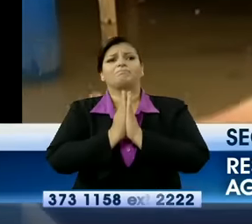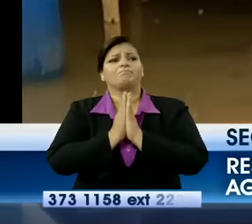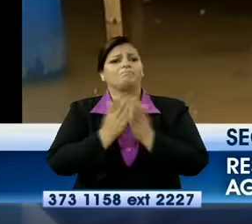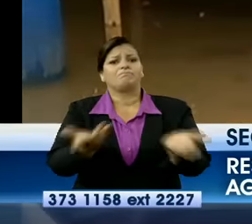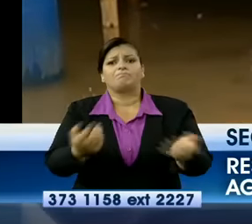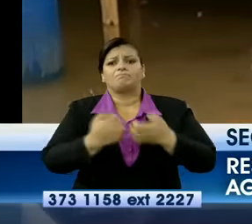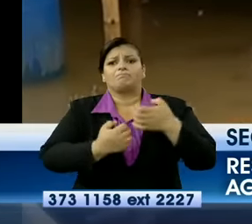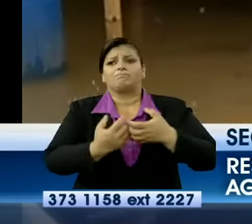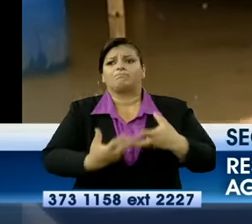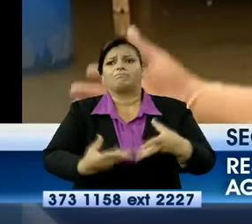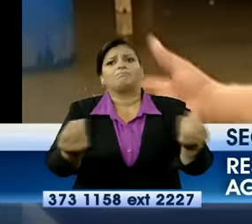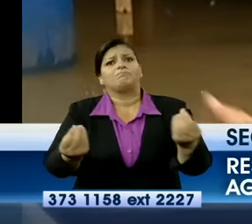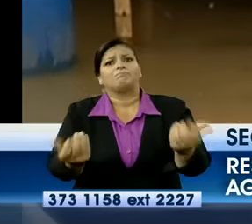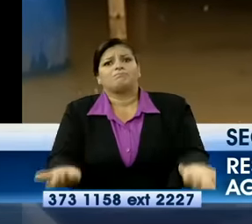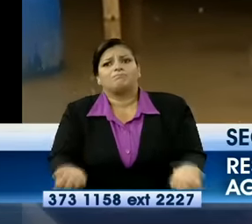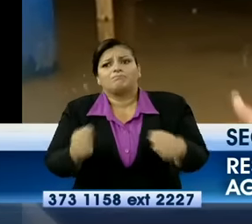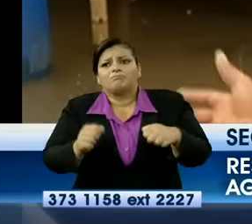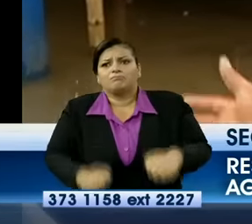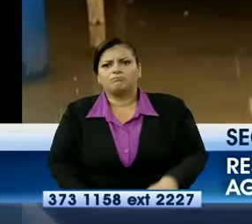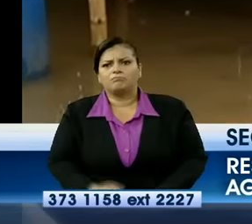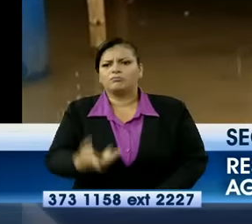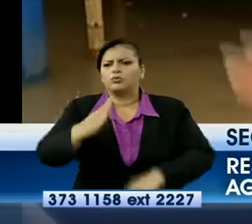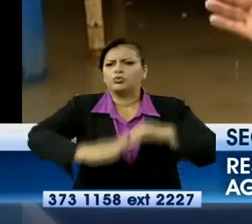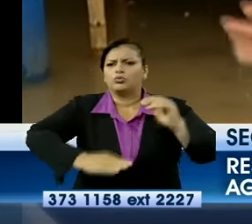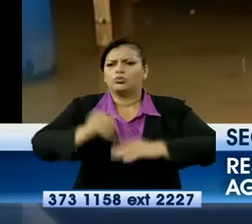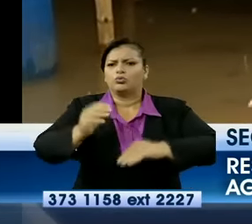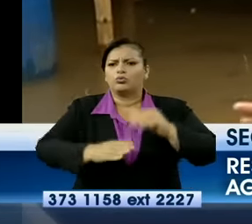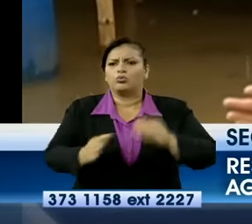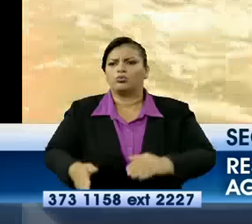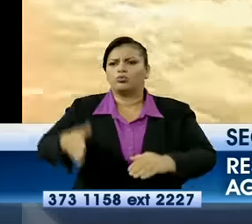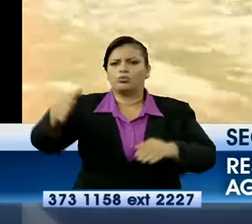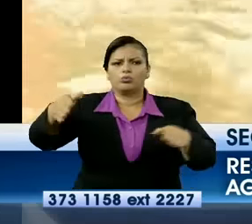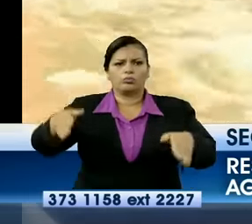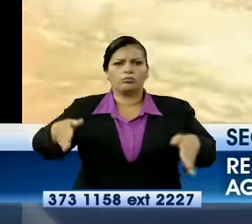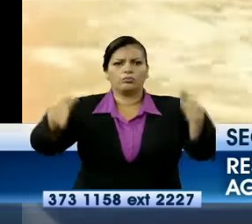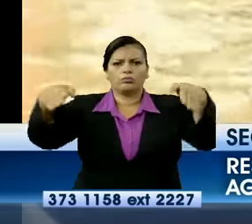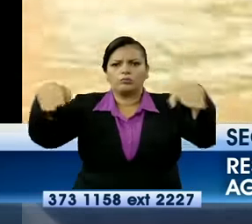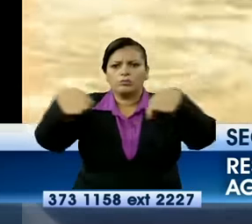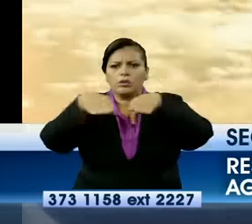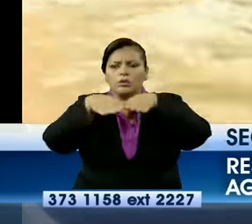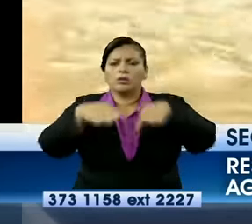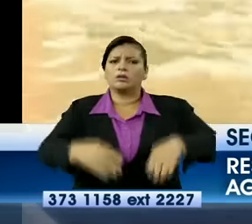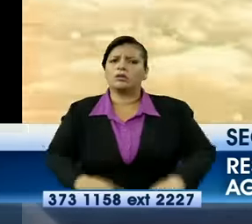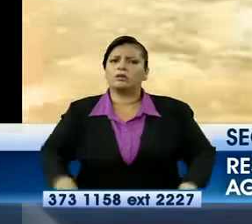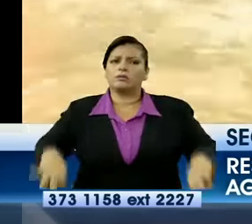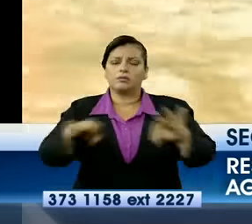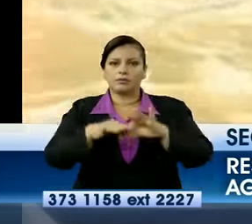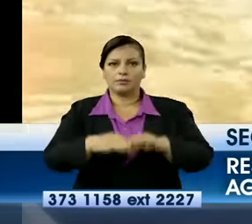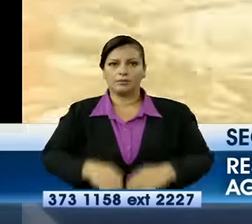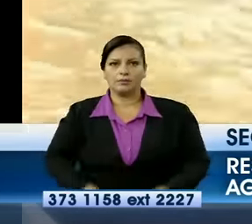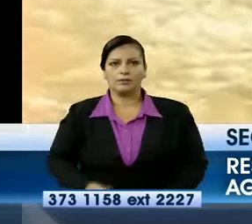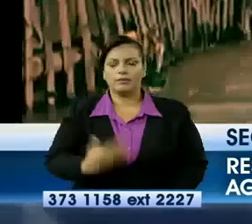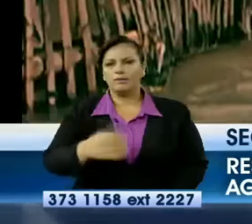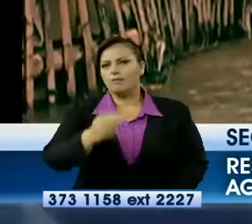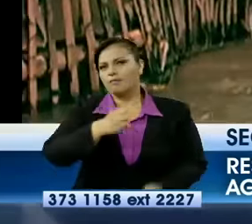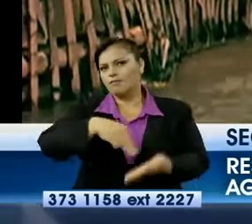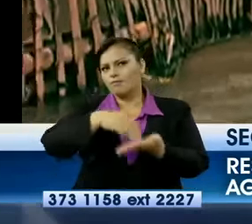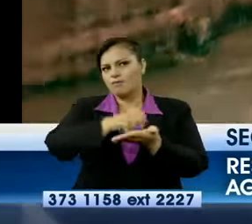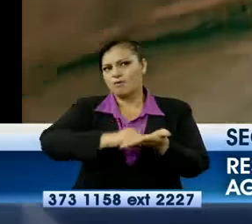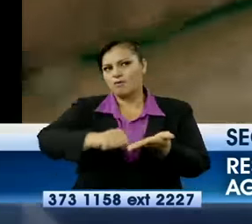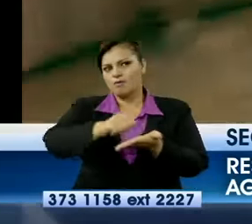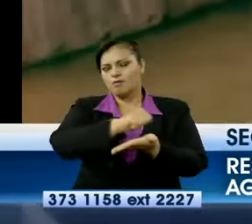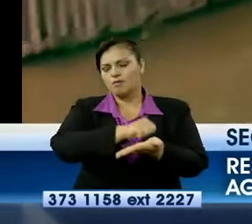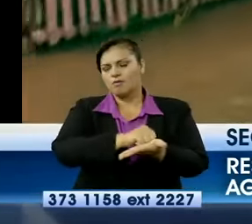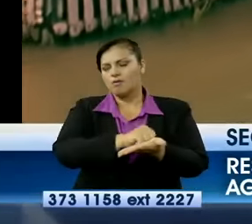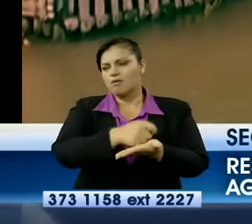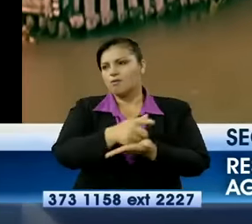ayuden, que vengan a hacer un ducto cajón, porque estamos full de agua. En Montesinaí y sectores colindantes, saben muy